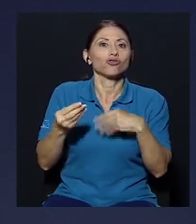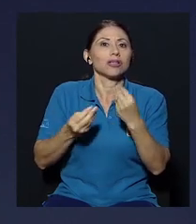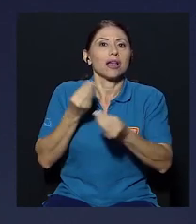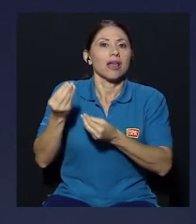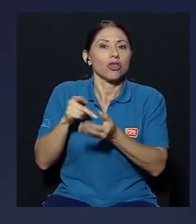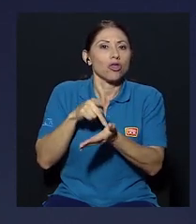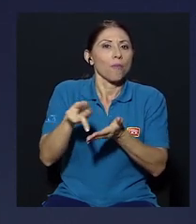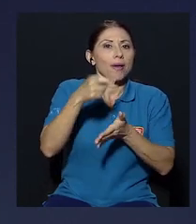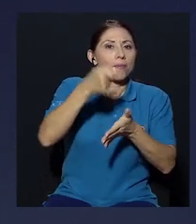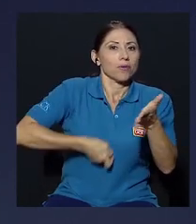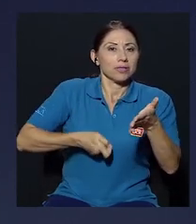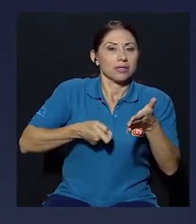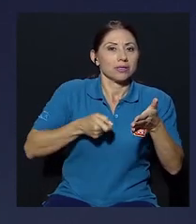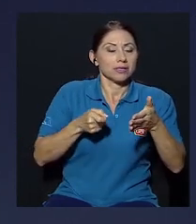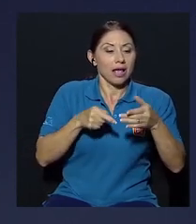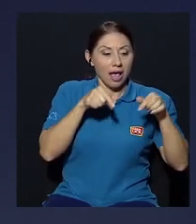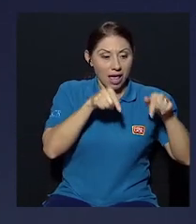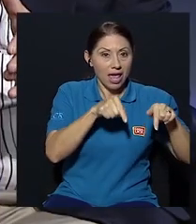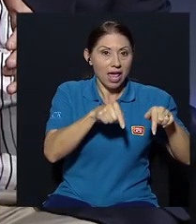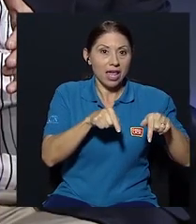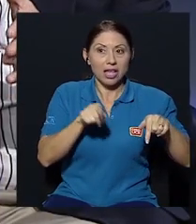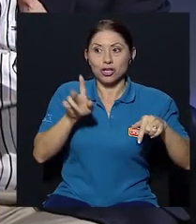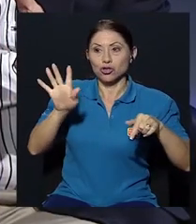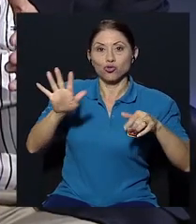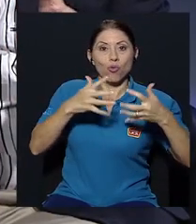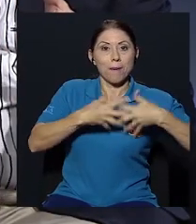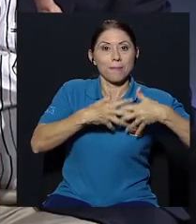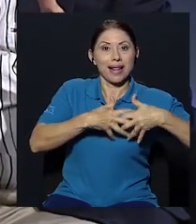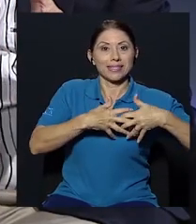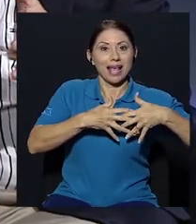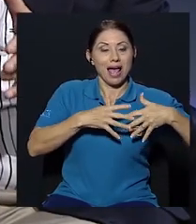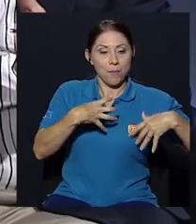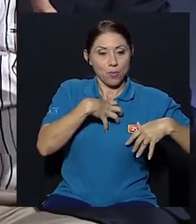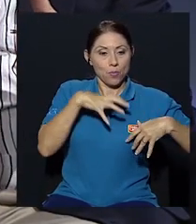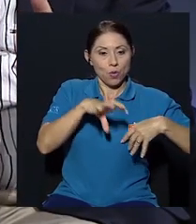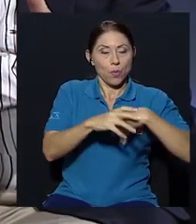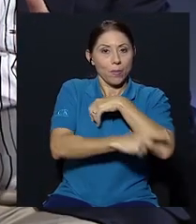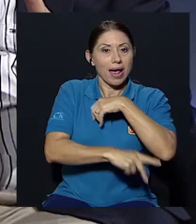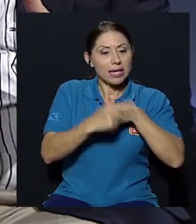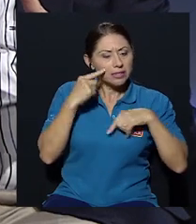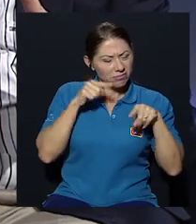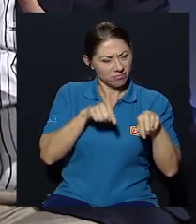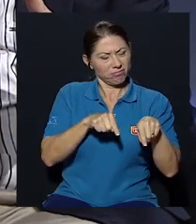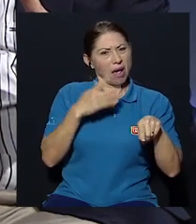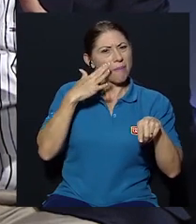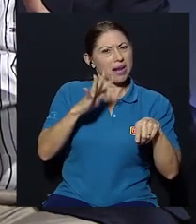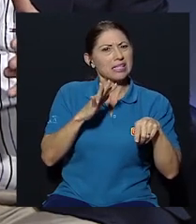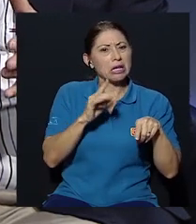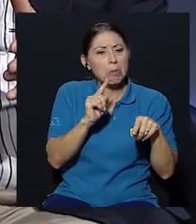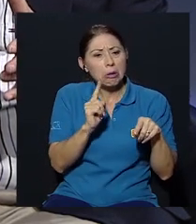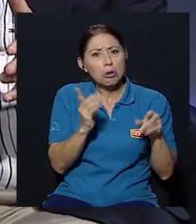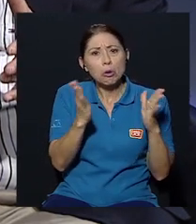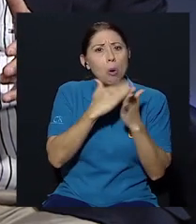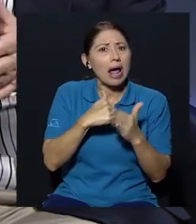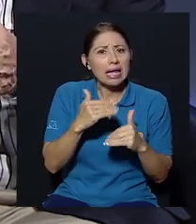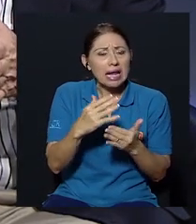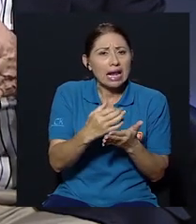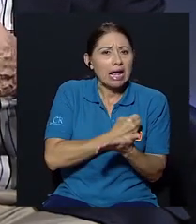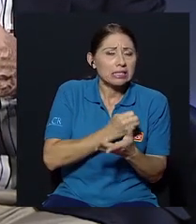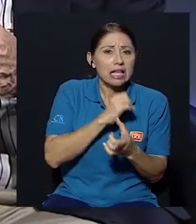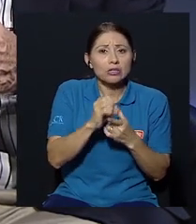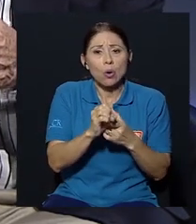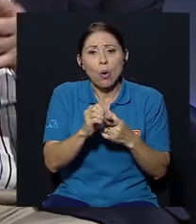que las contabilidades en su en su empresa local aparezcan con pérdidas o con ganancias muy bajas es decir la